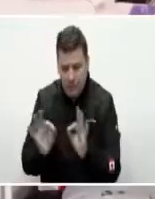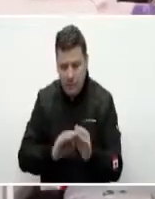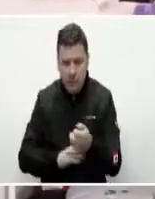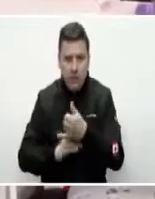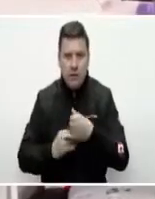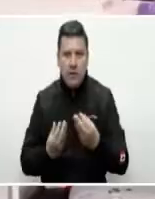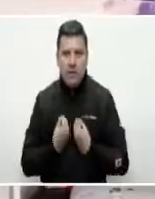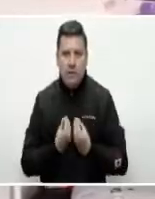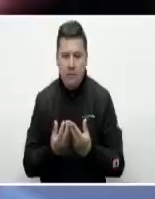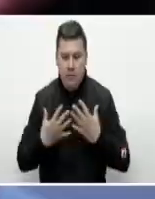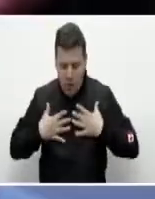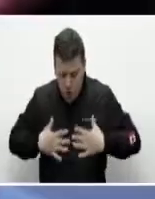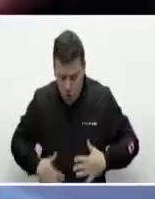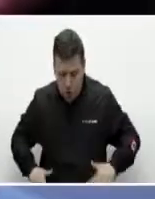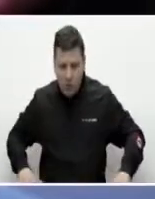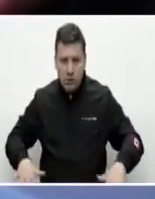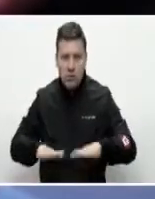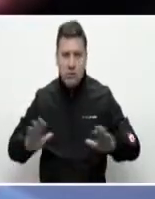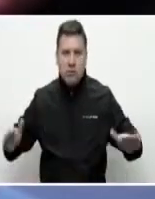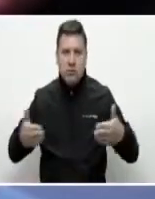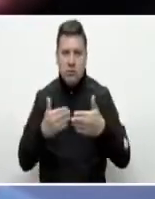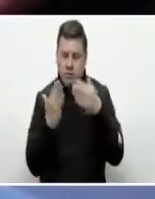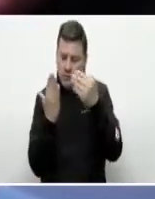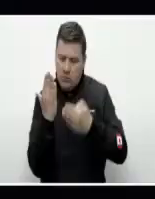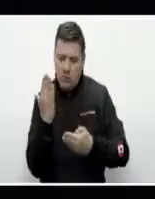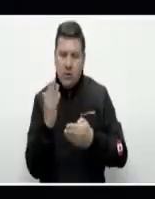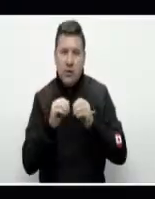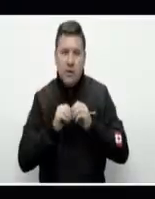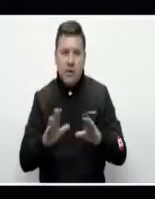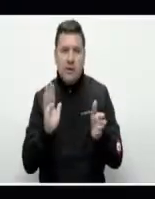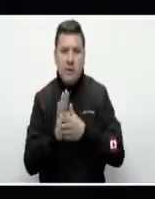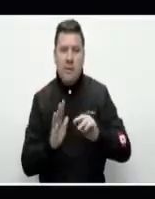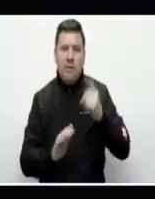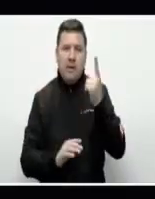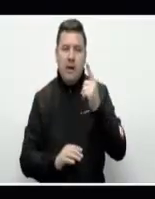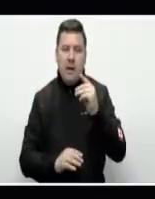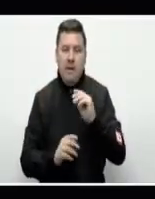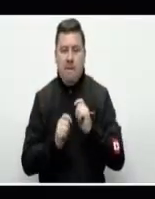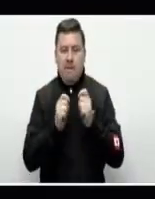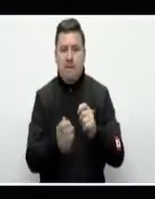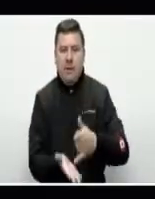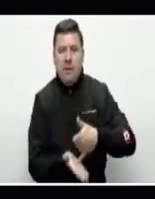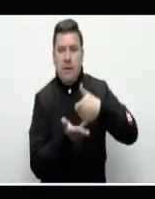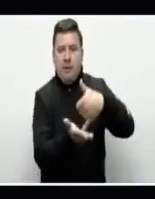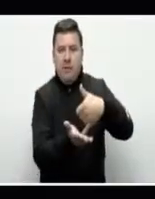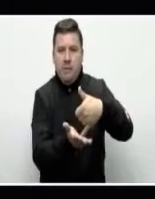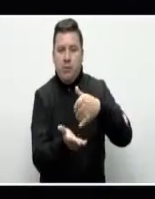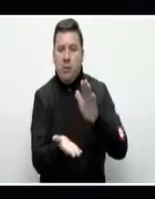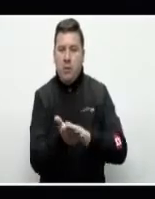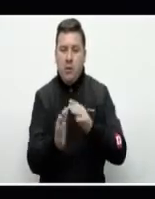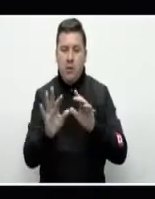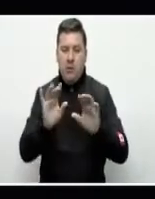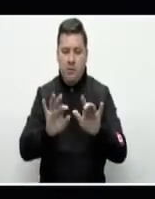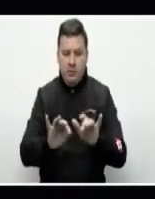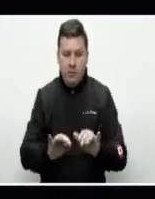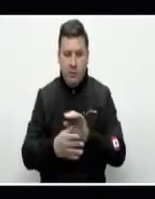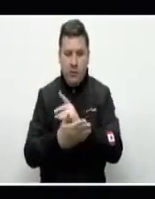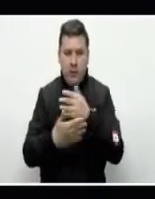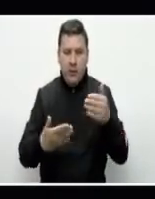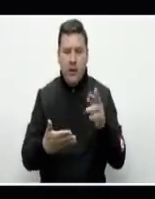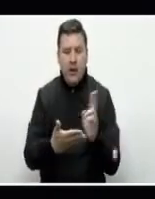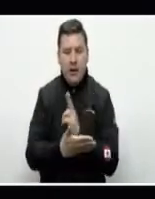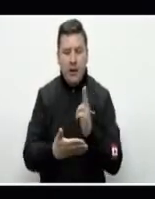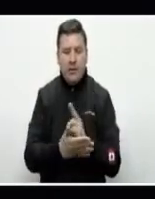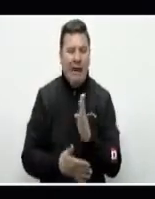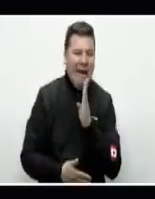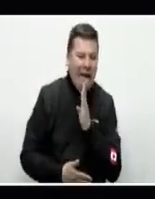confección de prendas de vestir y al cierre de su agenda asistió al lanzamiento del primer premio nacional de periodismo digital organizado por la revista aquí